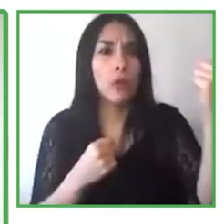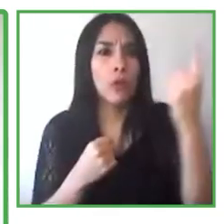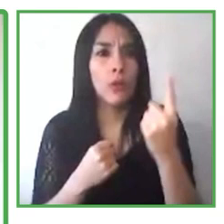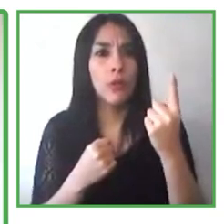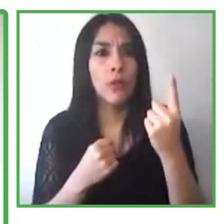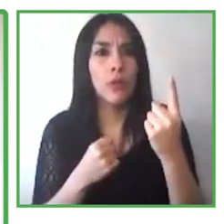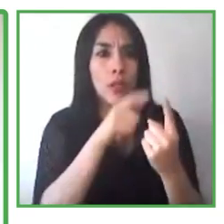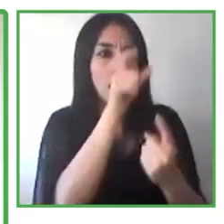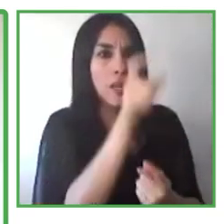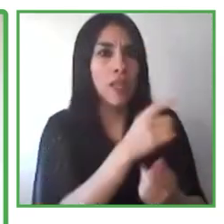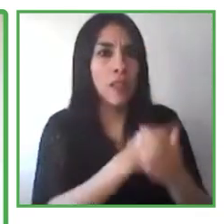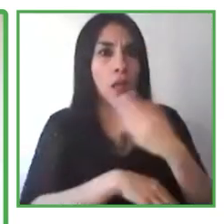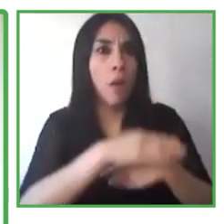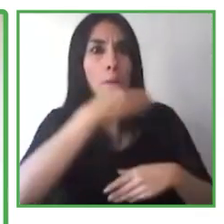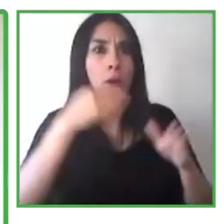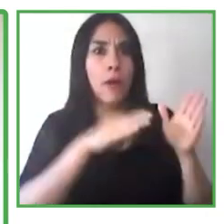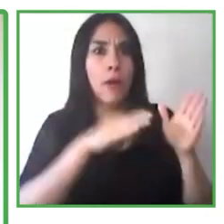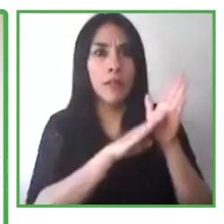Pat de nuevo.